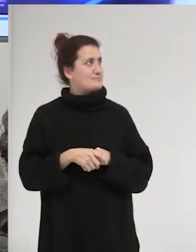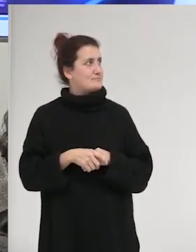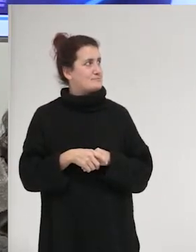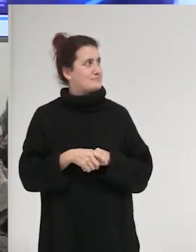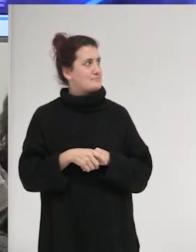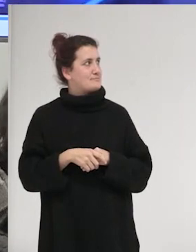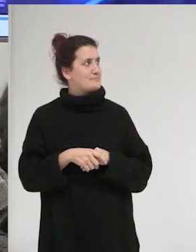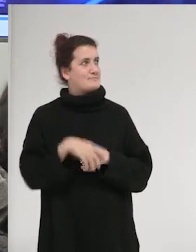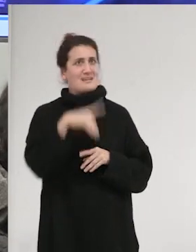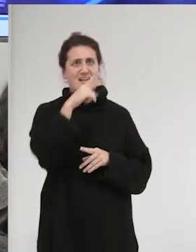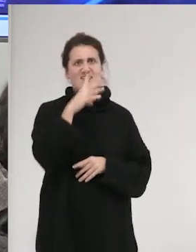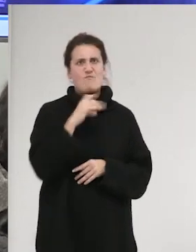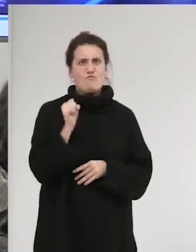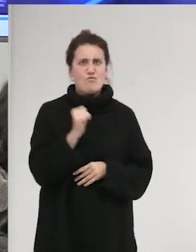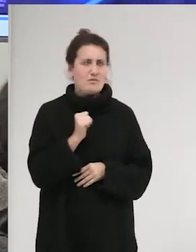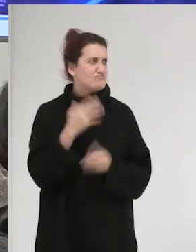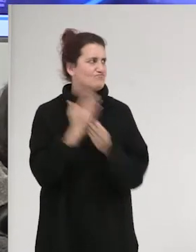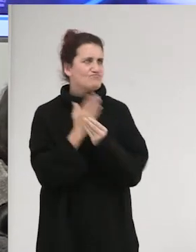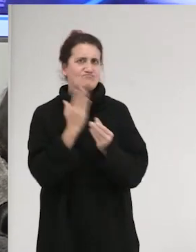este está buenísimo